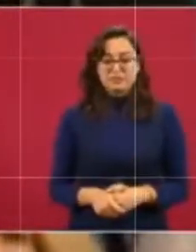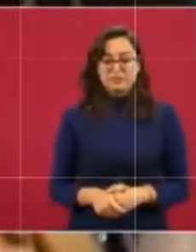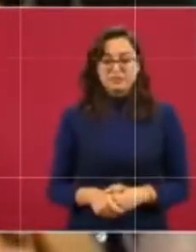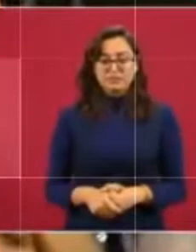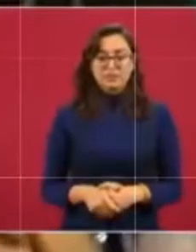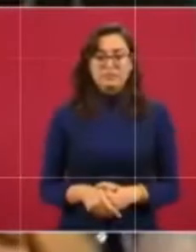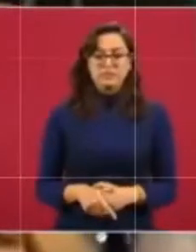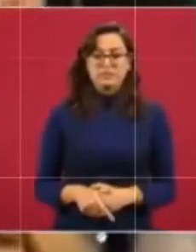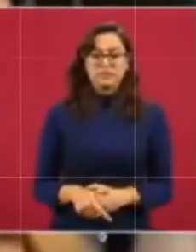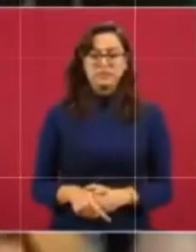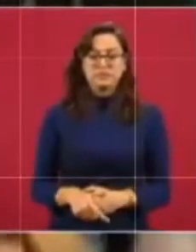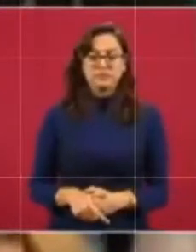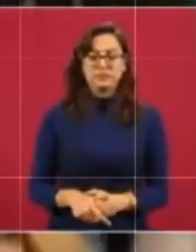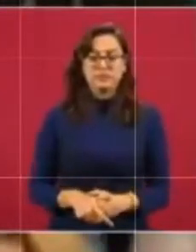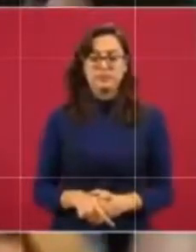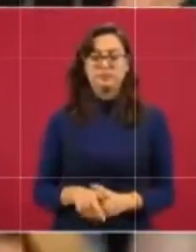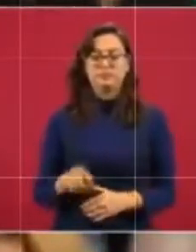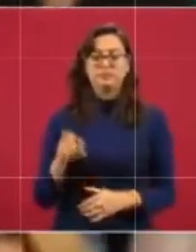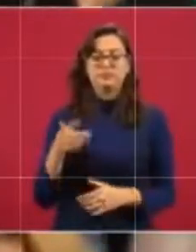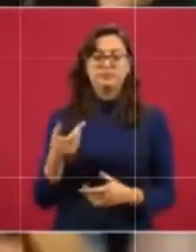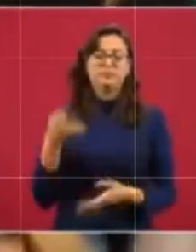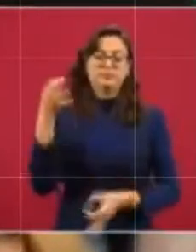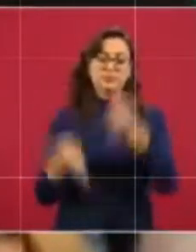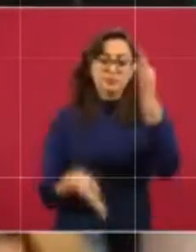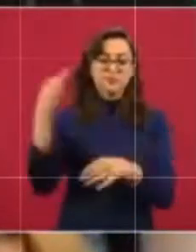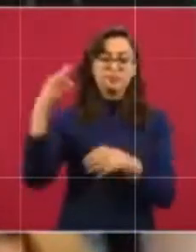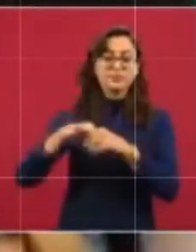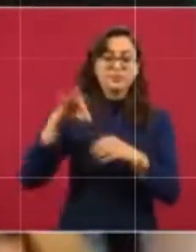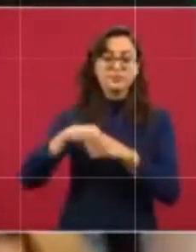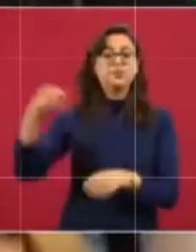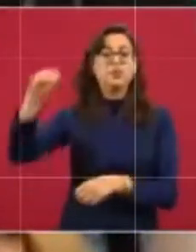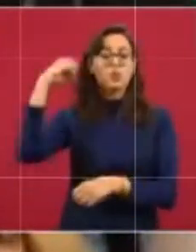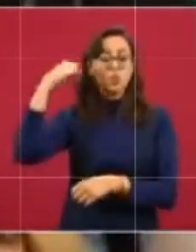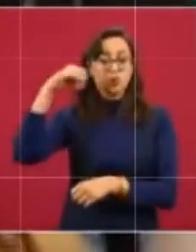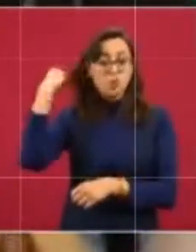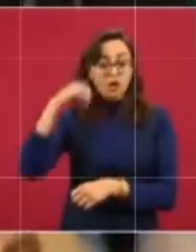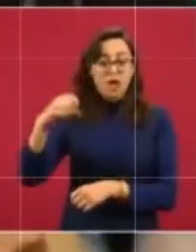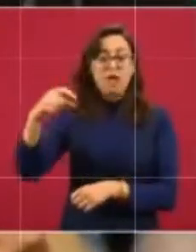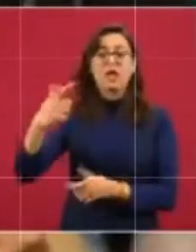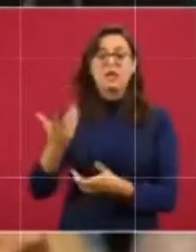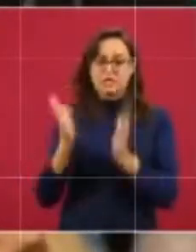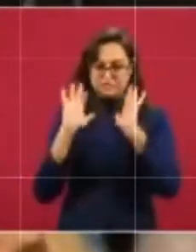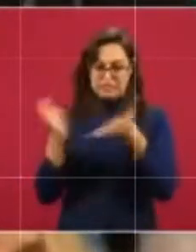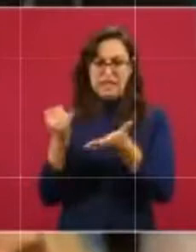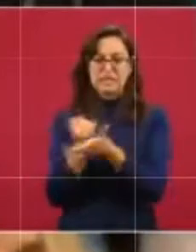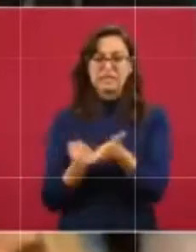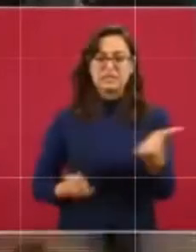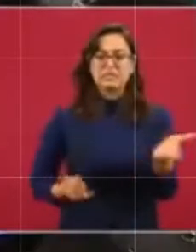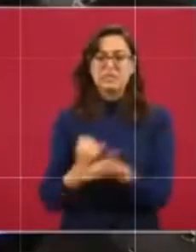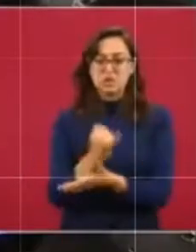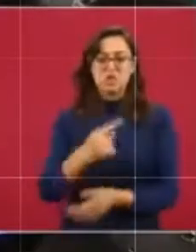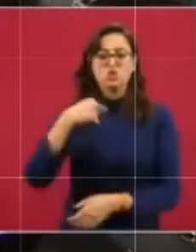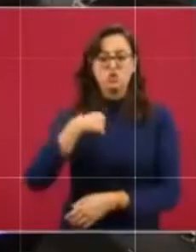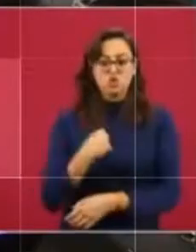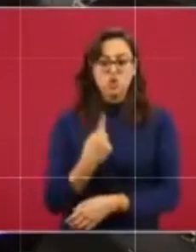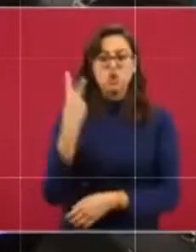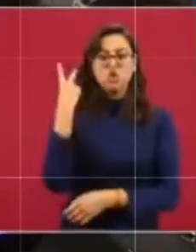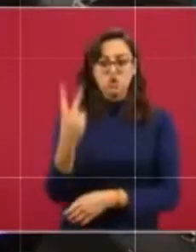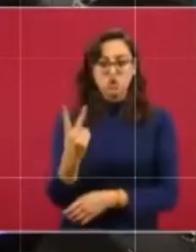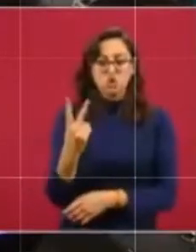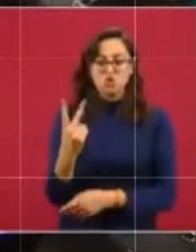del Estado de Oaxaca, gracias a que yo puse dos amparos, no se llaman amparos, puse dos